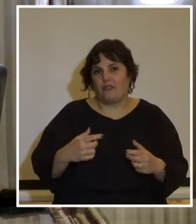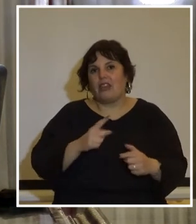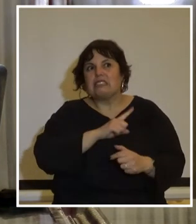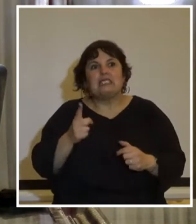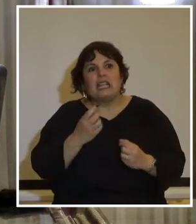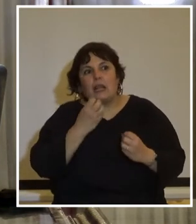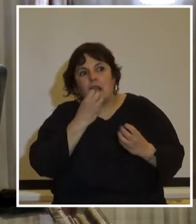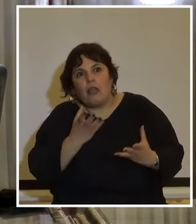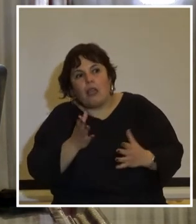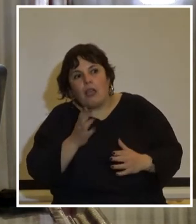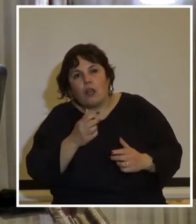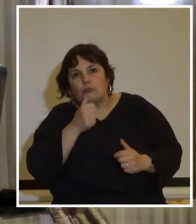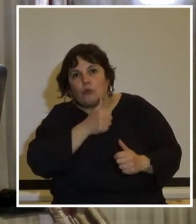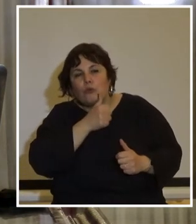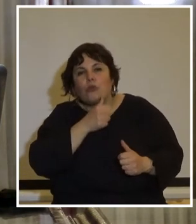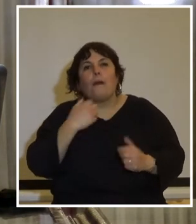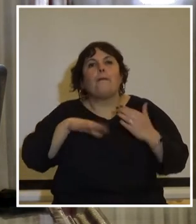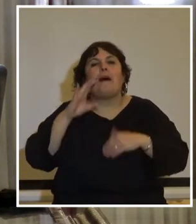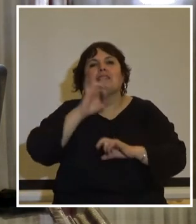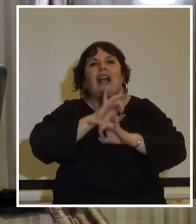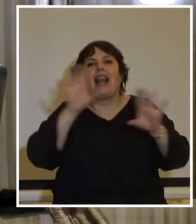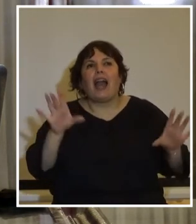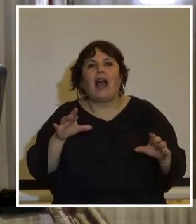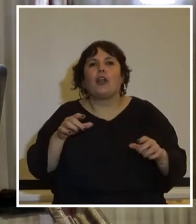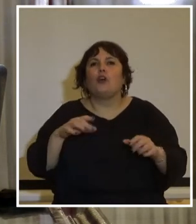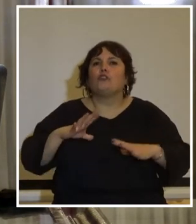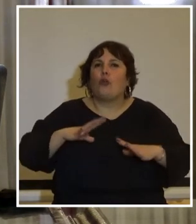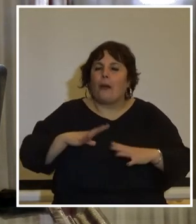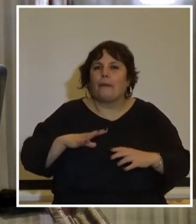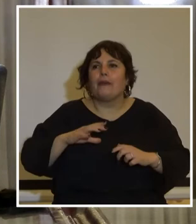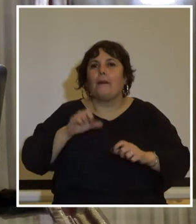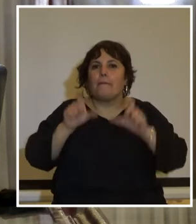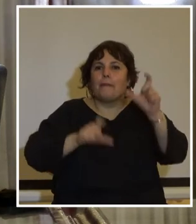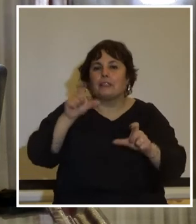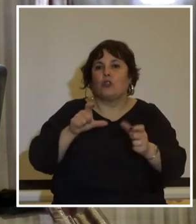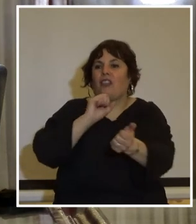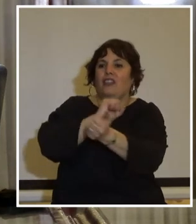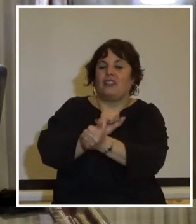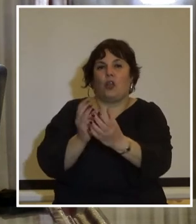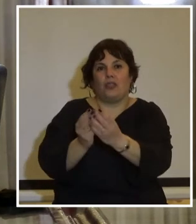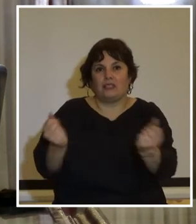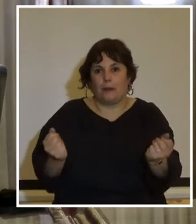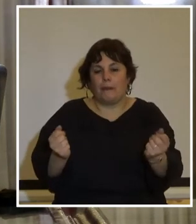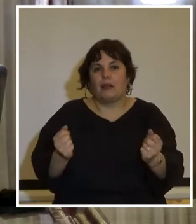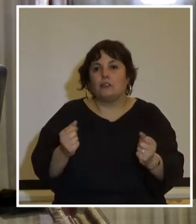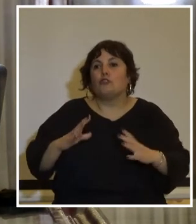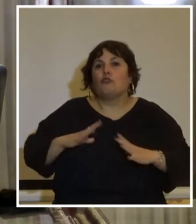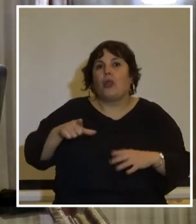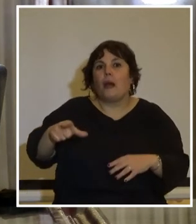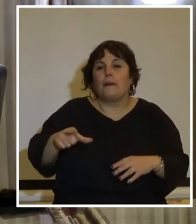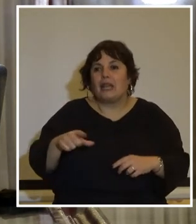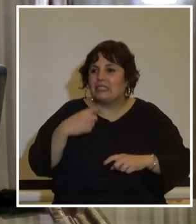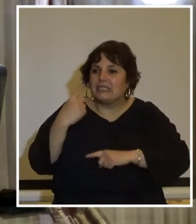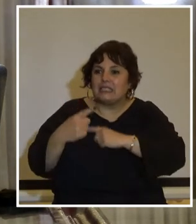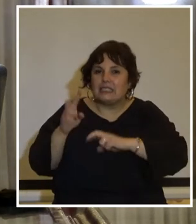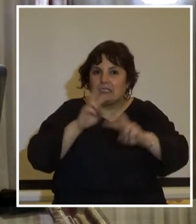reparación el más evidente es esta herida abierta de las y los uruguayos detenidos desaparecidos respecto de los cuales seguimos